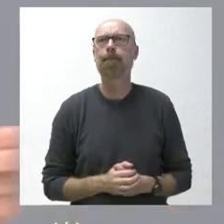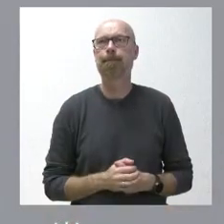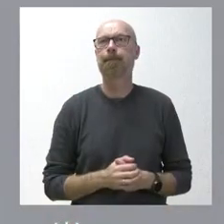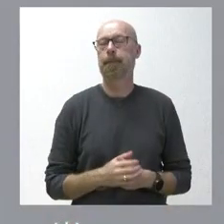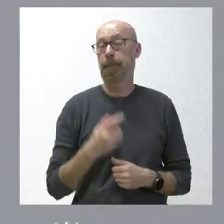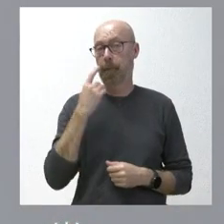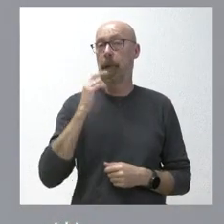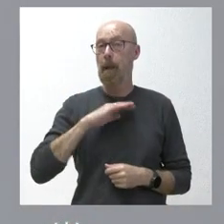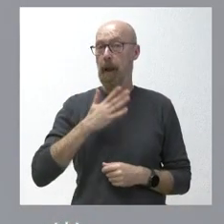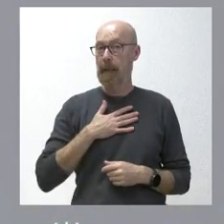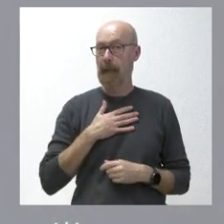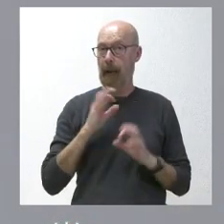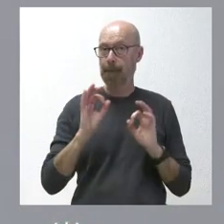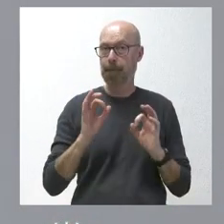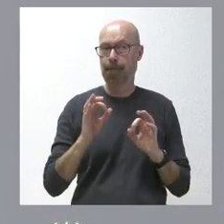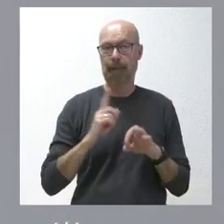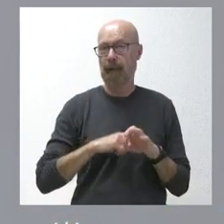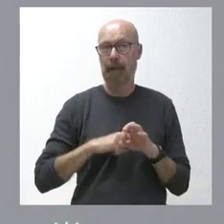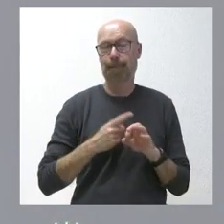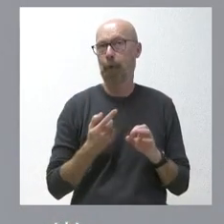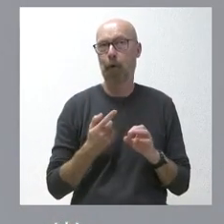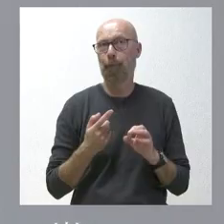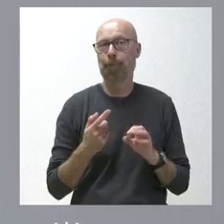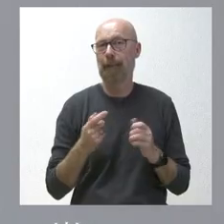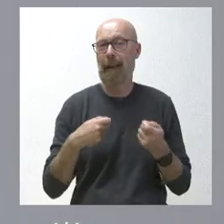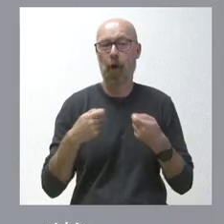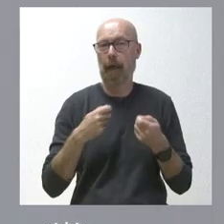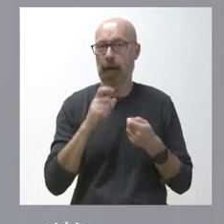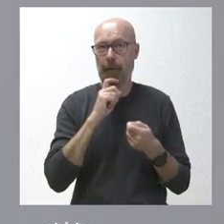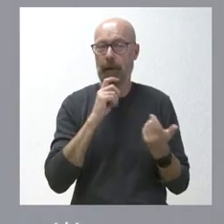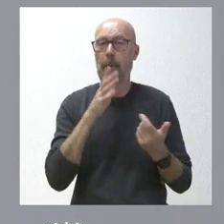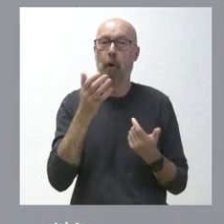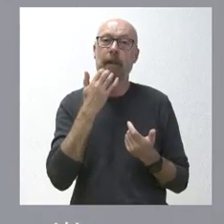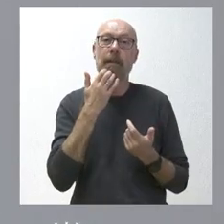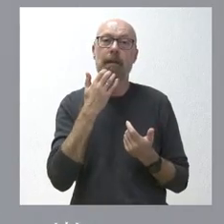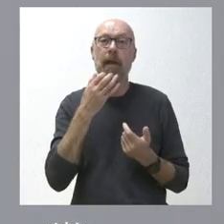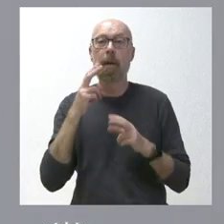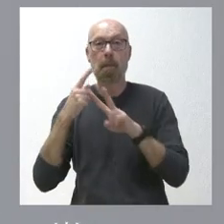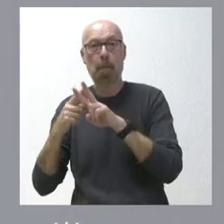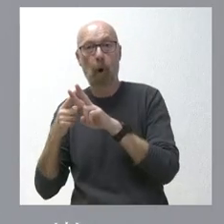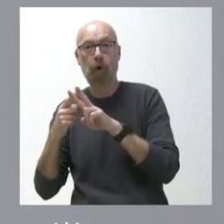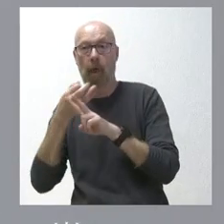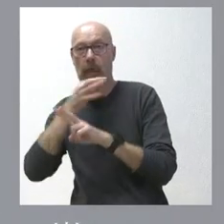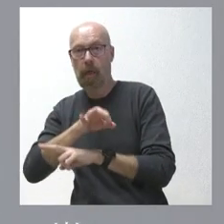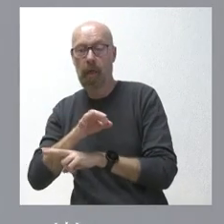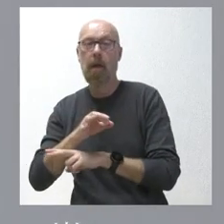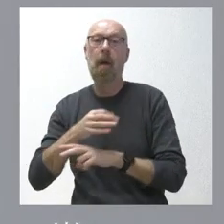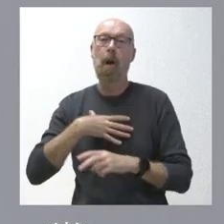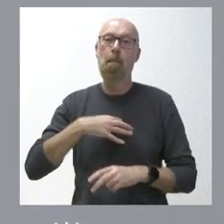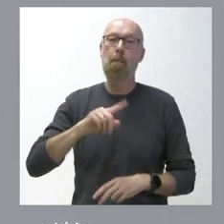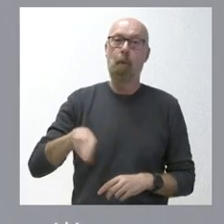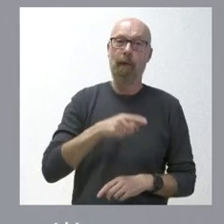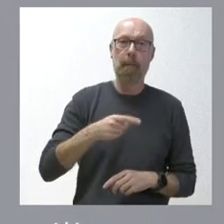concreto el margen es pequeño, porque si ha decidido Vox y Podemos no ir a la reunión, comprenderán ustedes